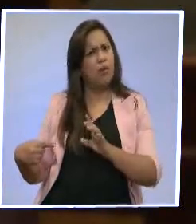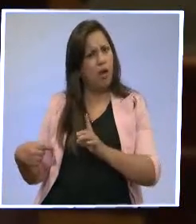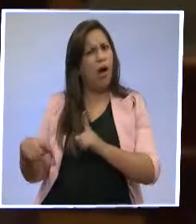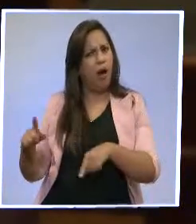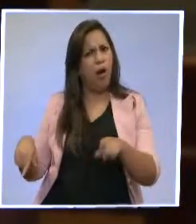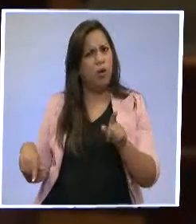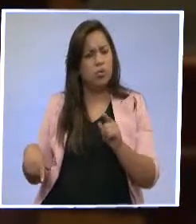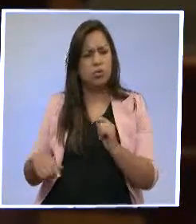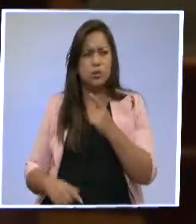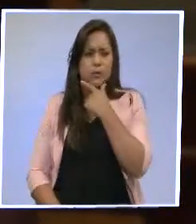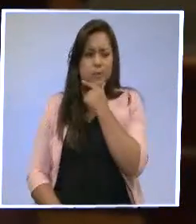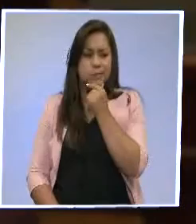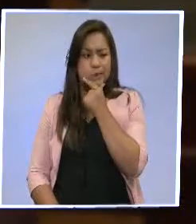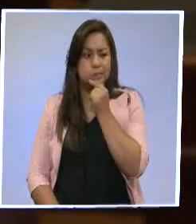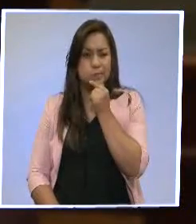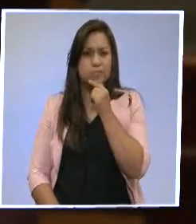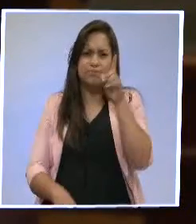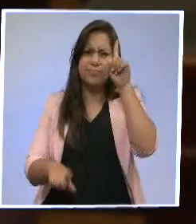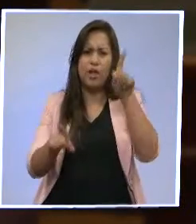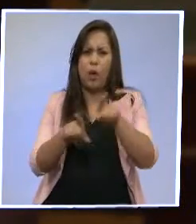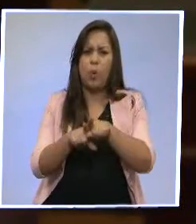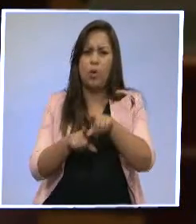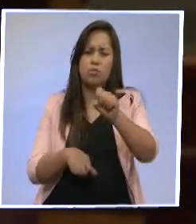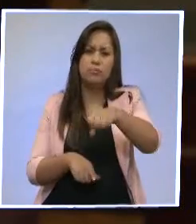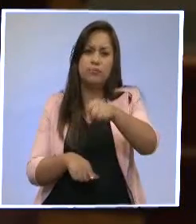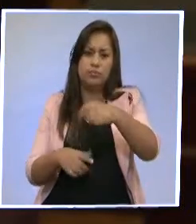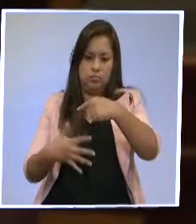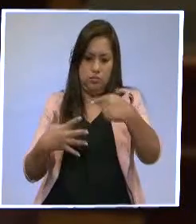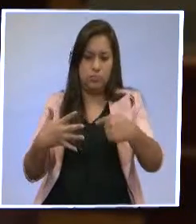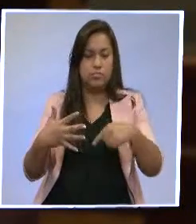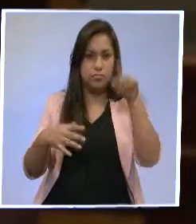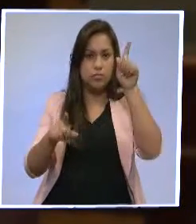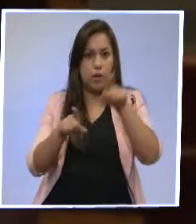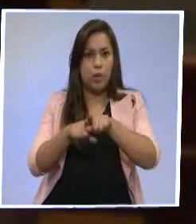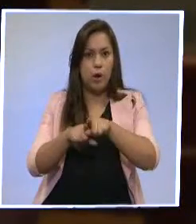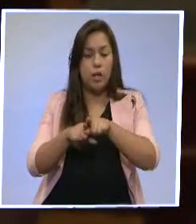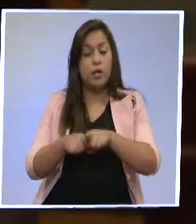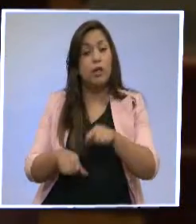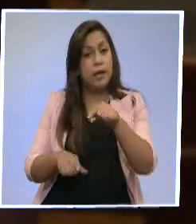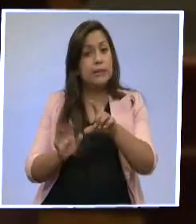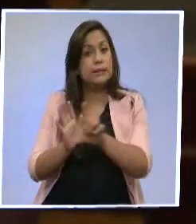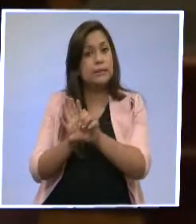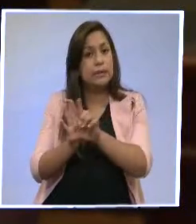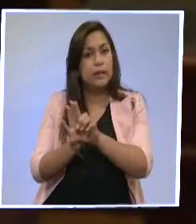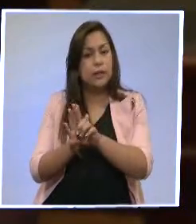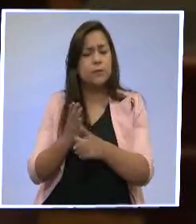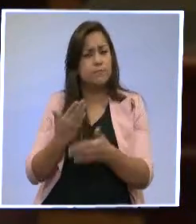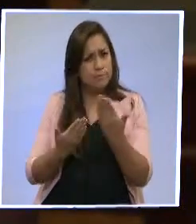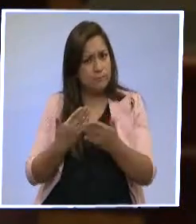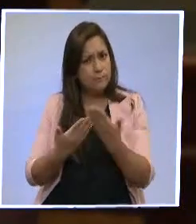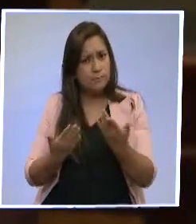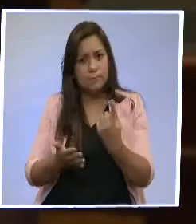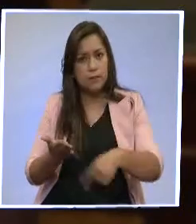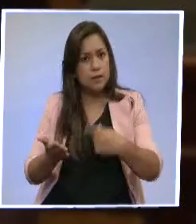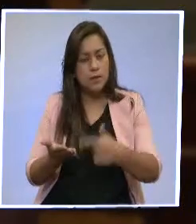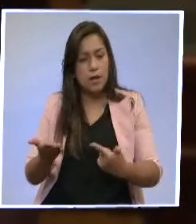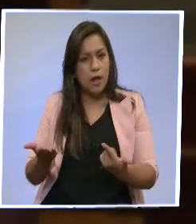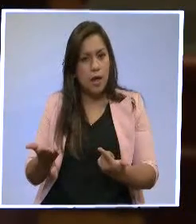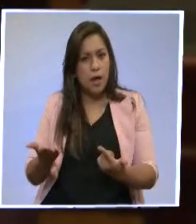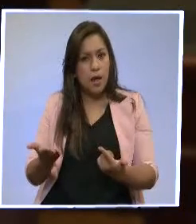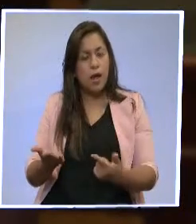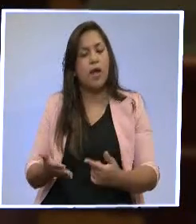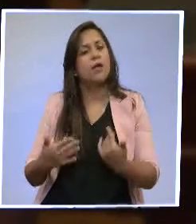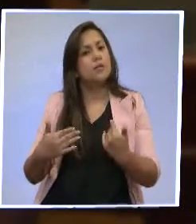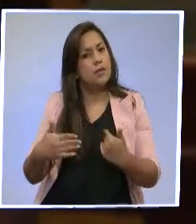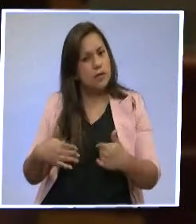estos cambios y con este proyecto de ley. Así es que yo creo que esta ley lo que nos facilita es tener ya un marco mucho más